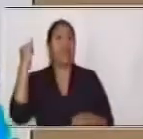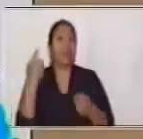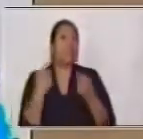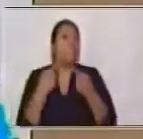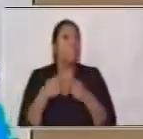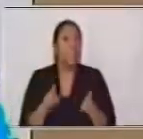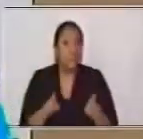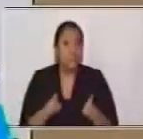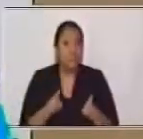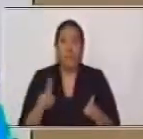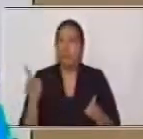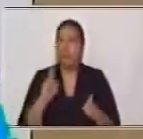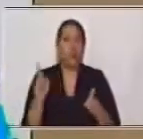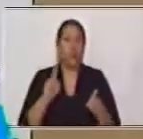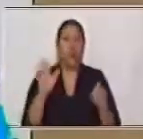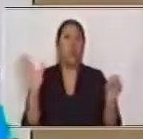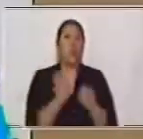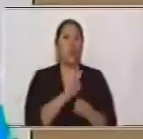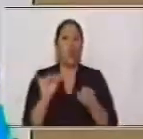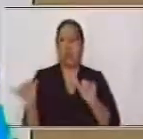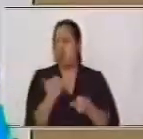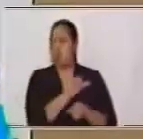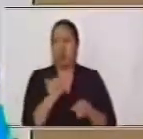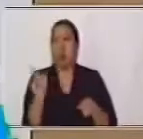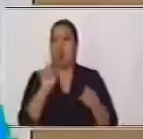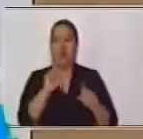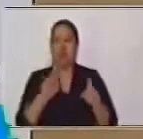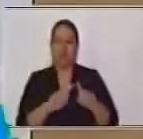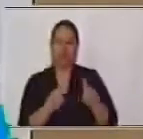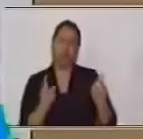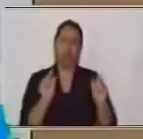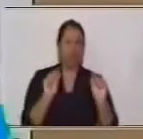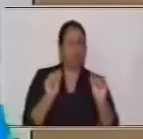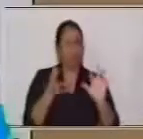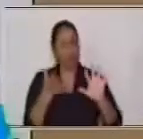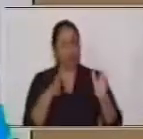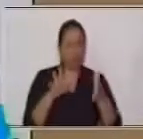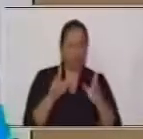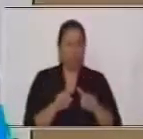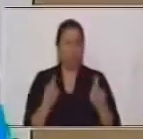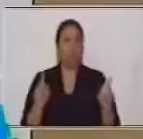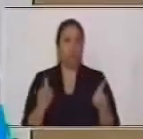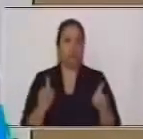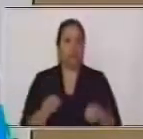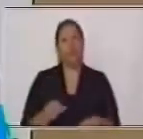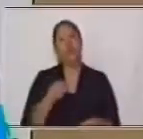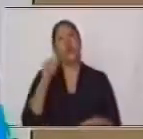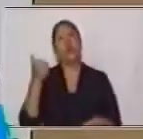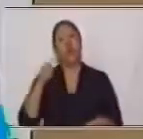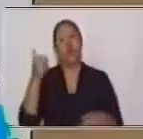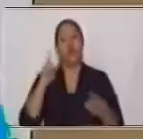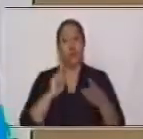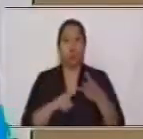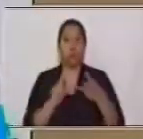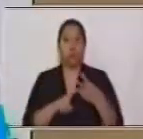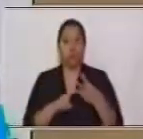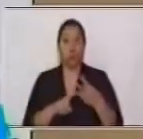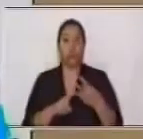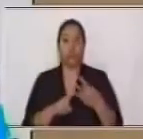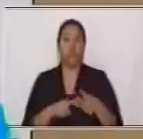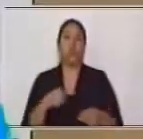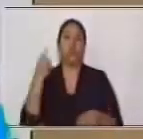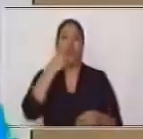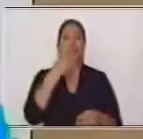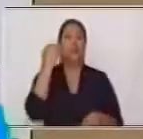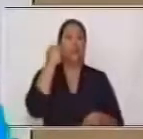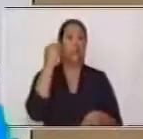no del todo, sino que son rasgos, solo rasgos. El otro signo es el signo que corresponde a